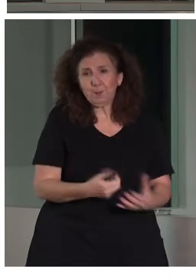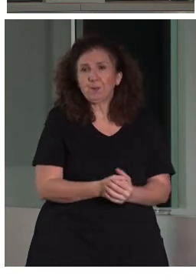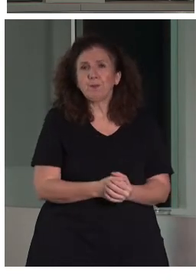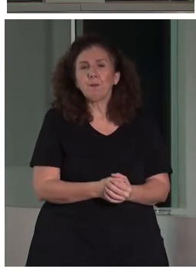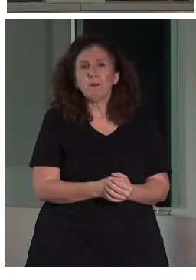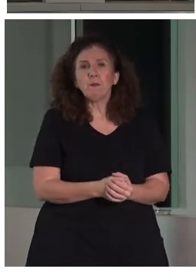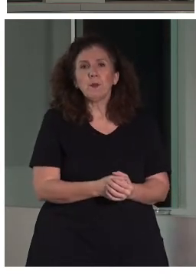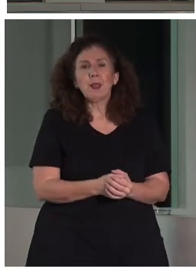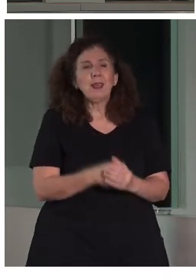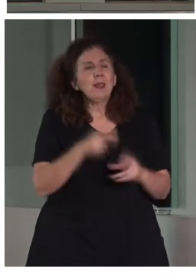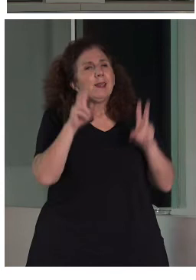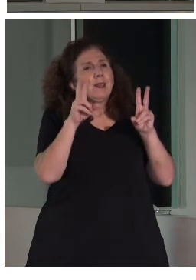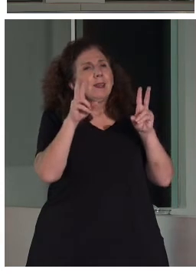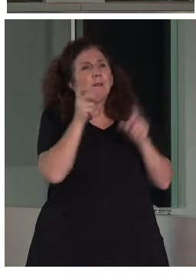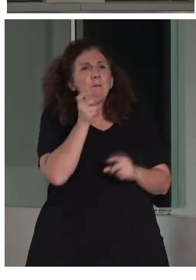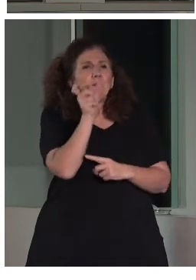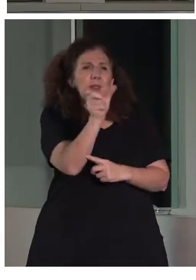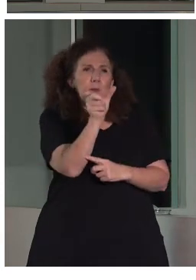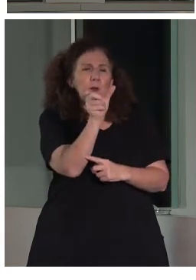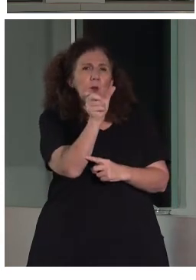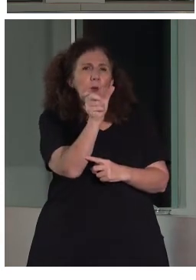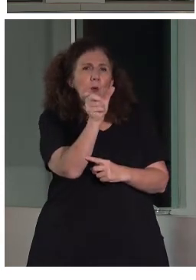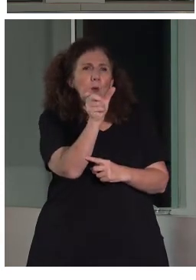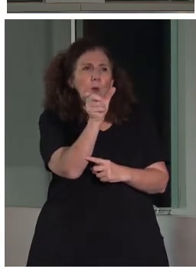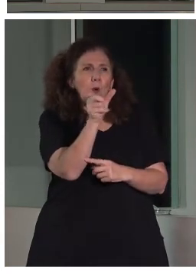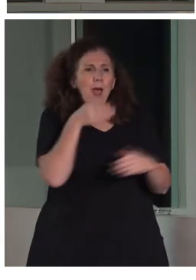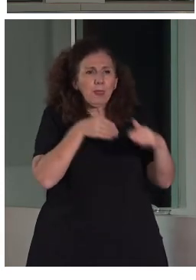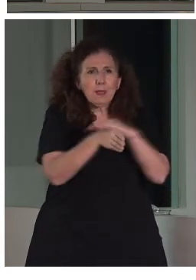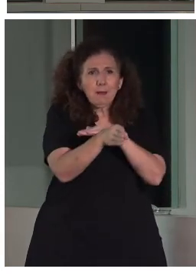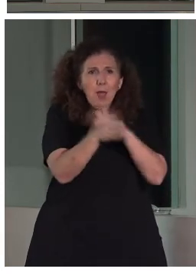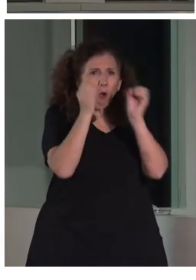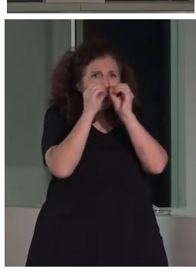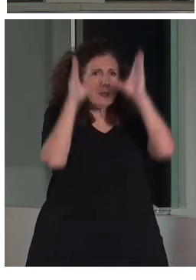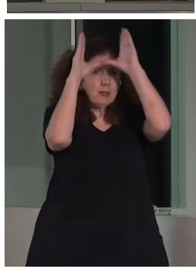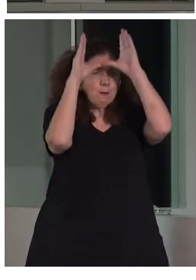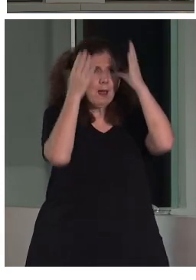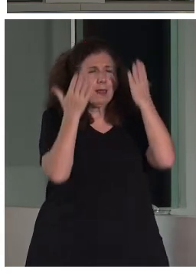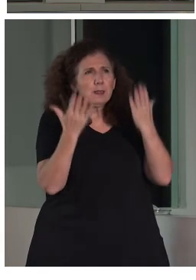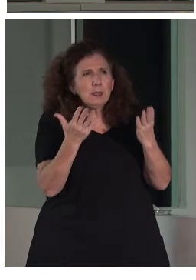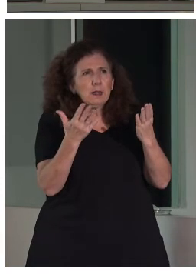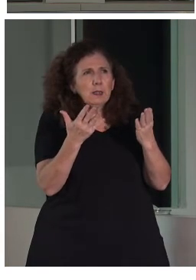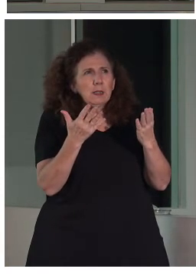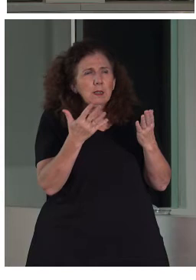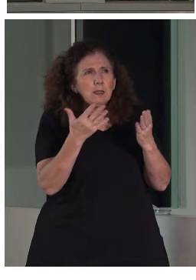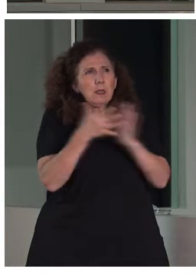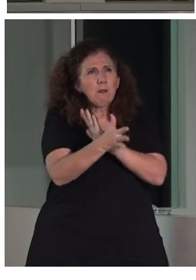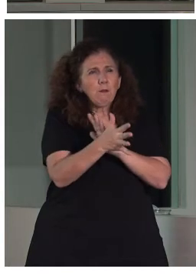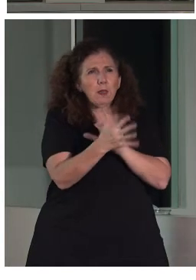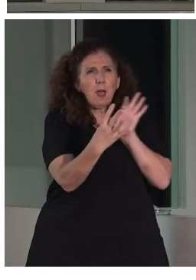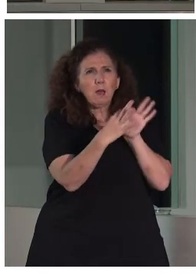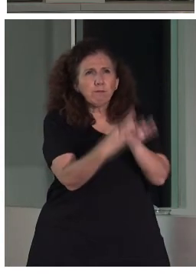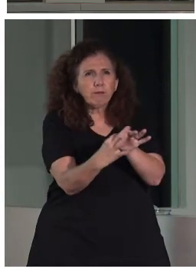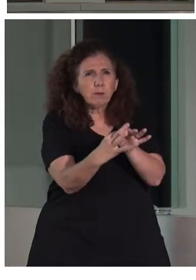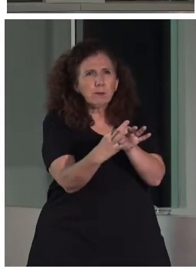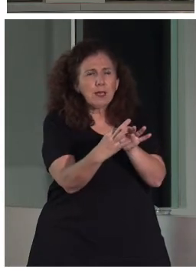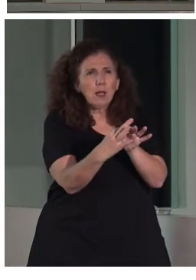Entonces, el término accesibilidad cognitiva, la verdad es que tampoco hace honor al hecho de querer ser comprensible. No os lo voy a